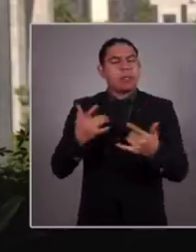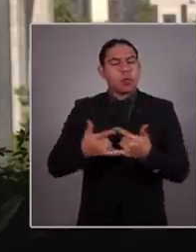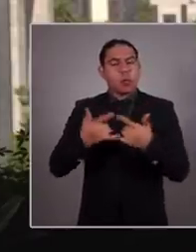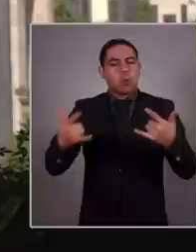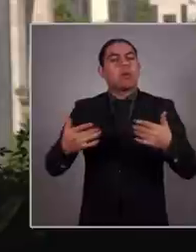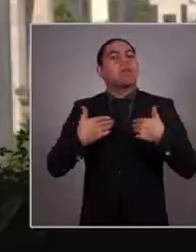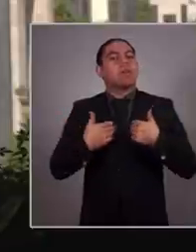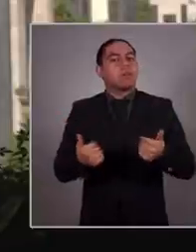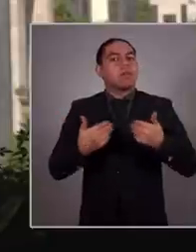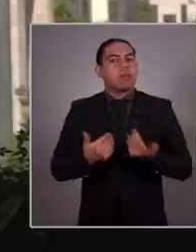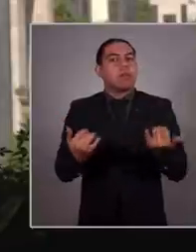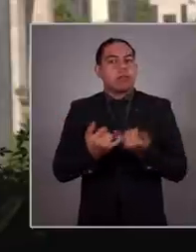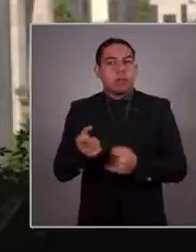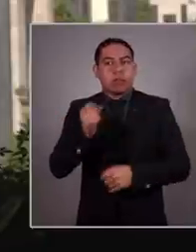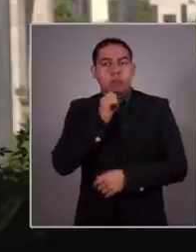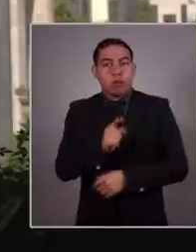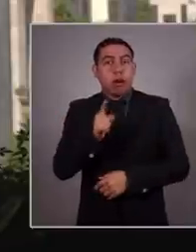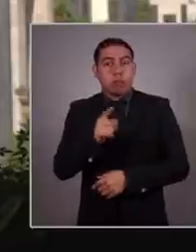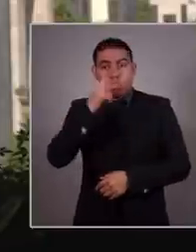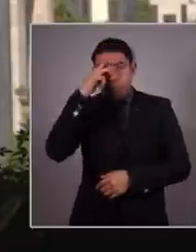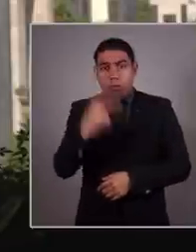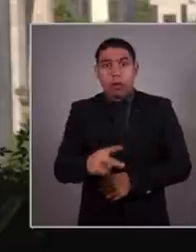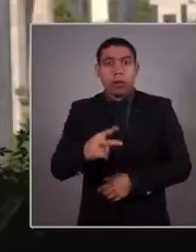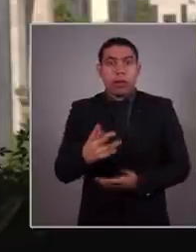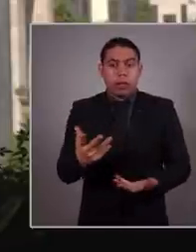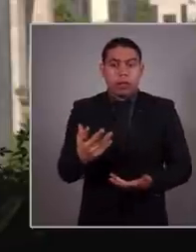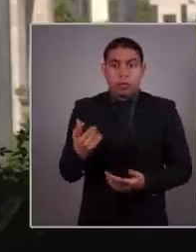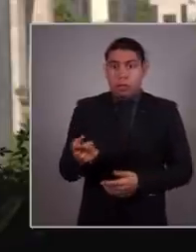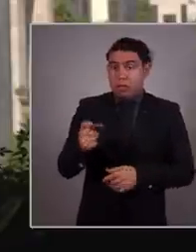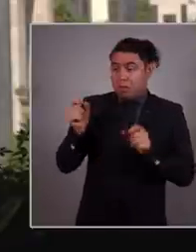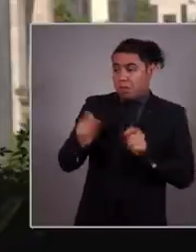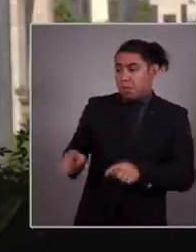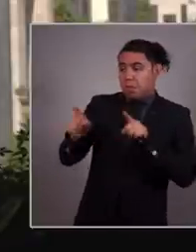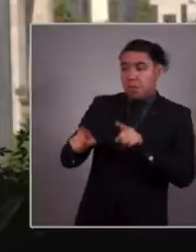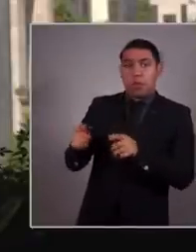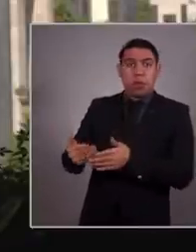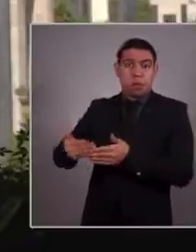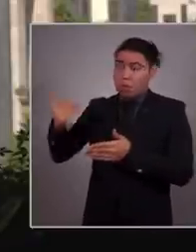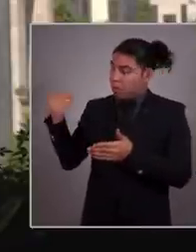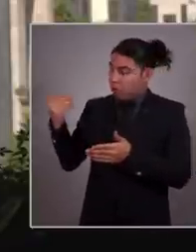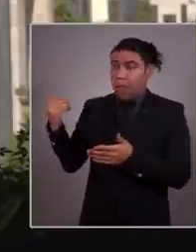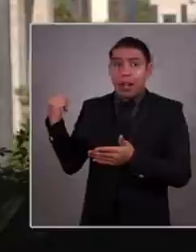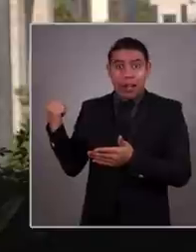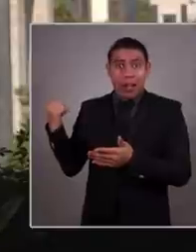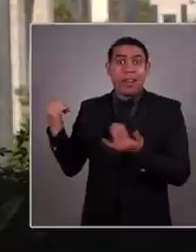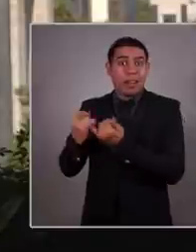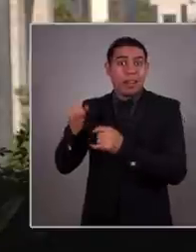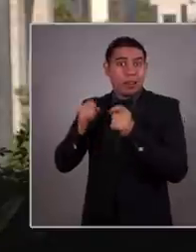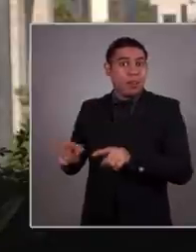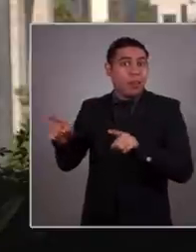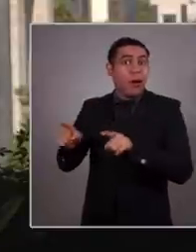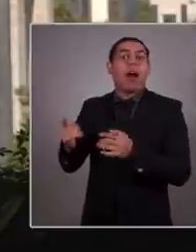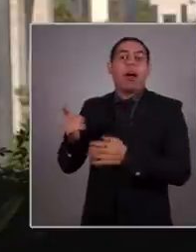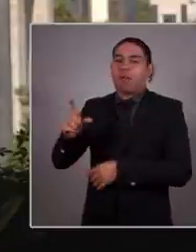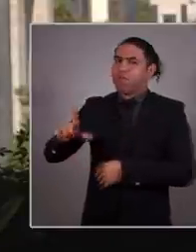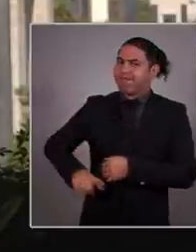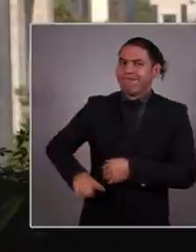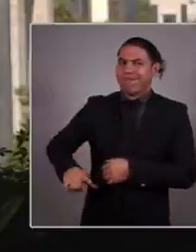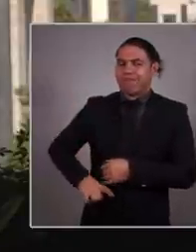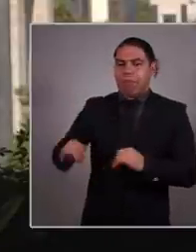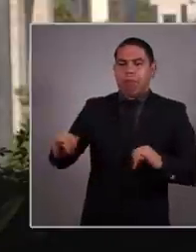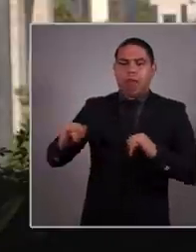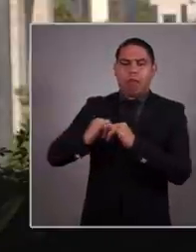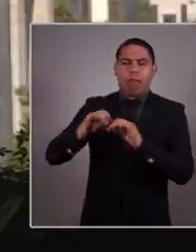momento histórico que vivimos. Un momento en el que México no merece ese pasado. México no merece el pasado de los gobiernos que